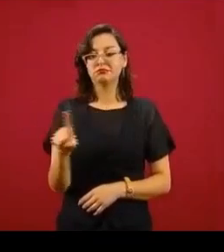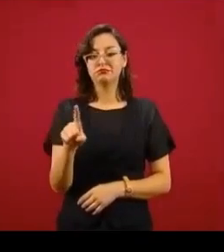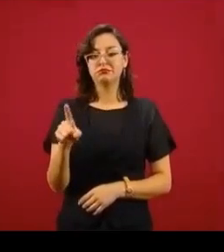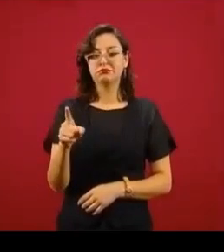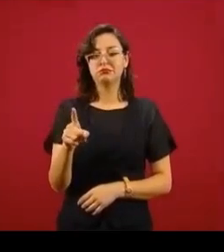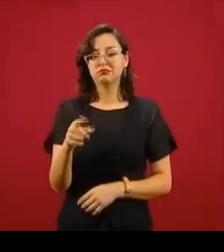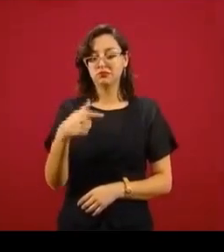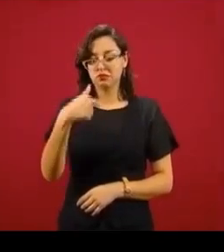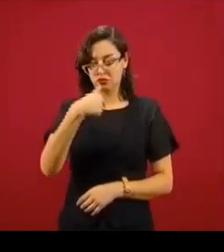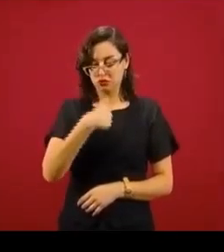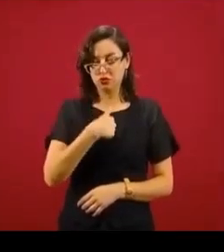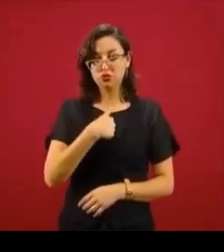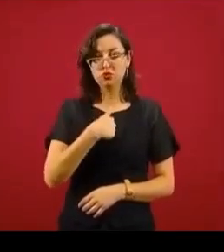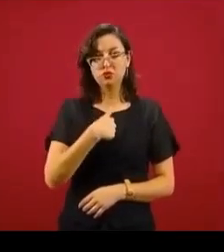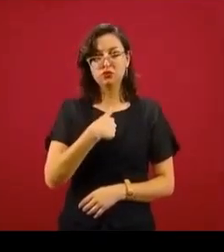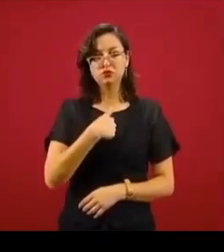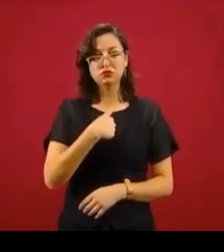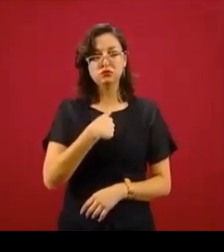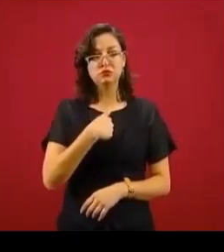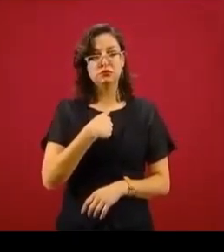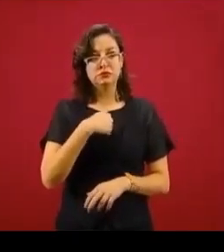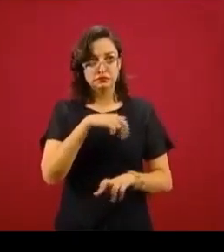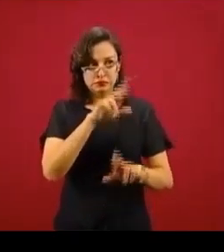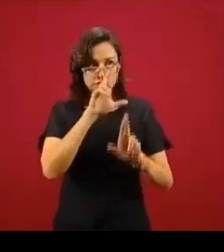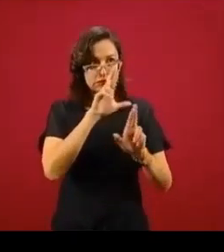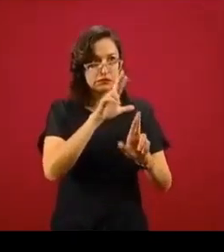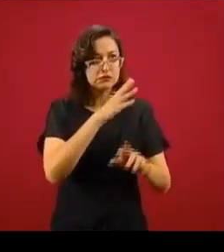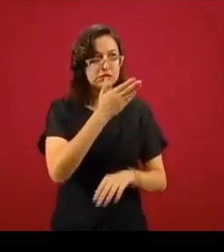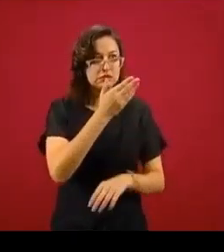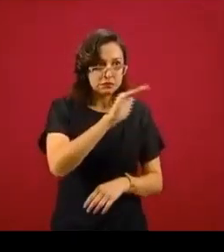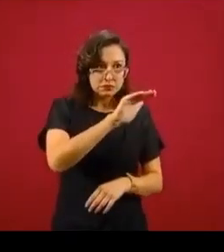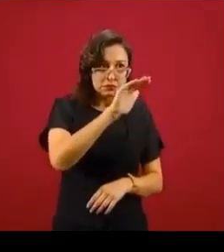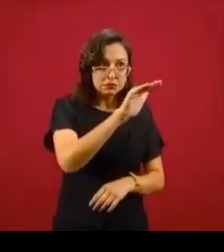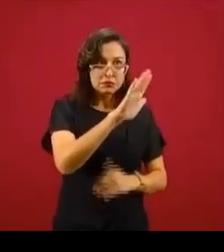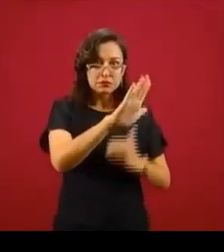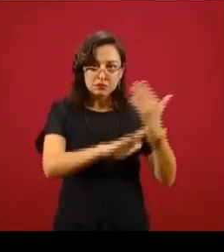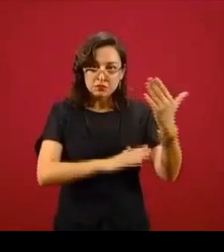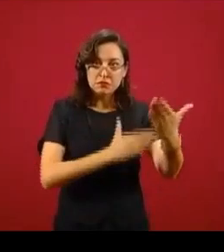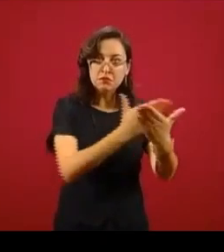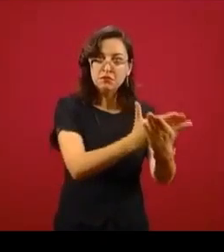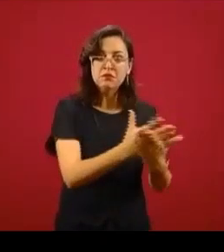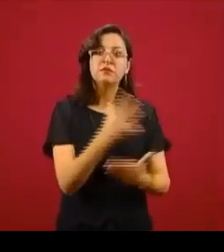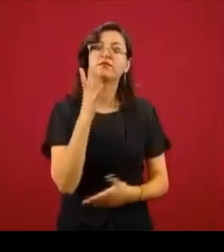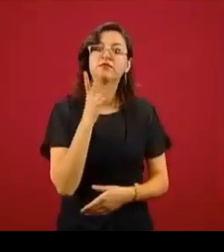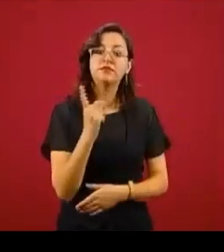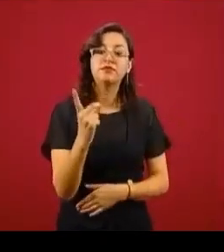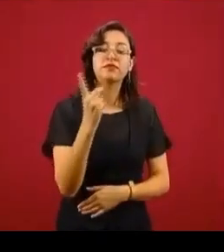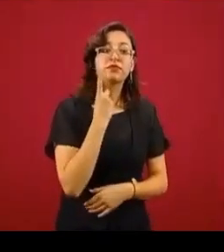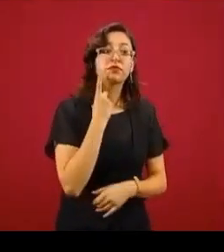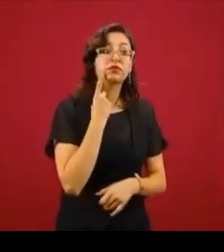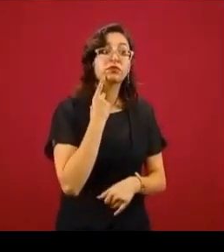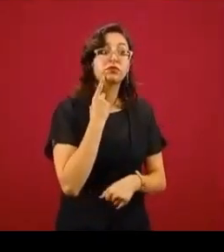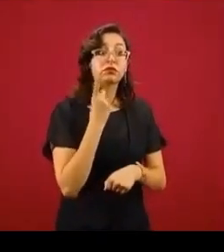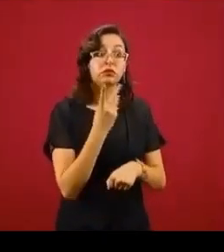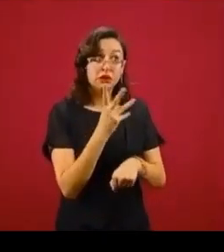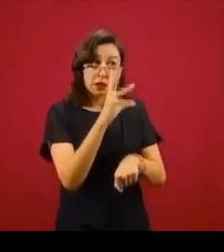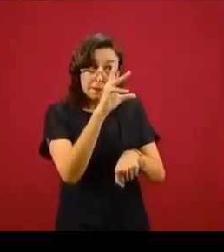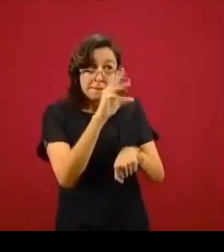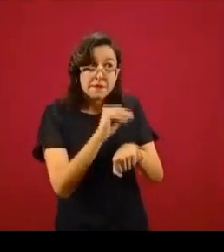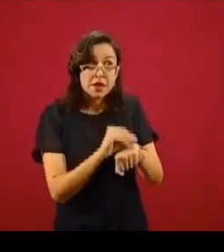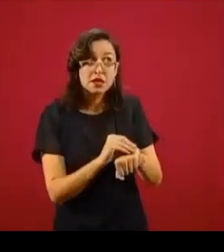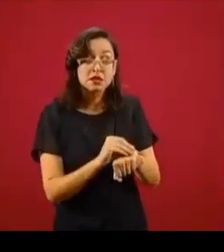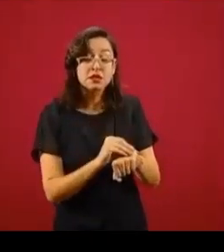mandando una iniciativa al Congreso para pedirles